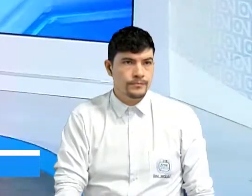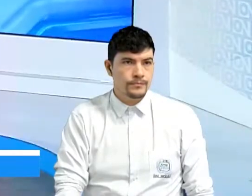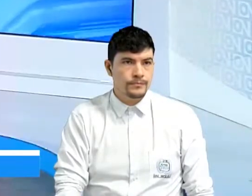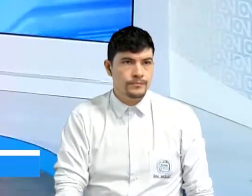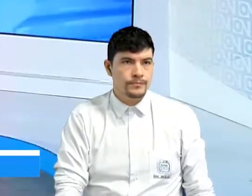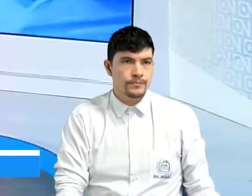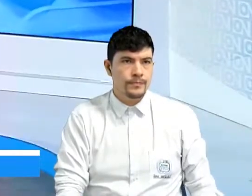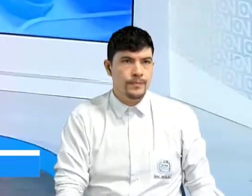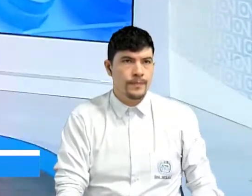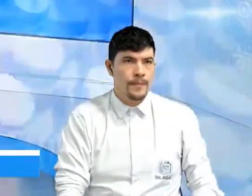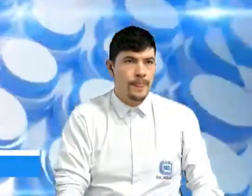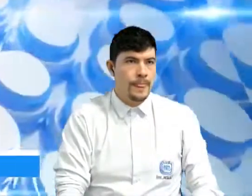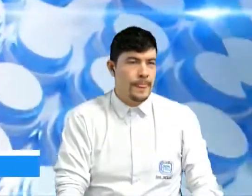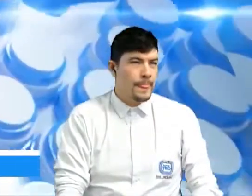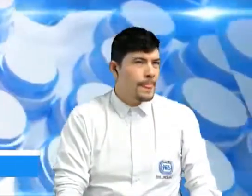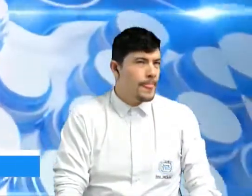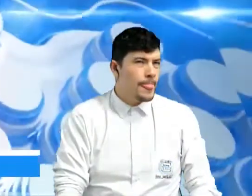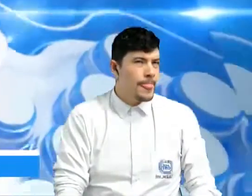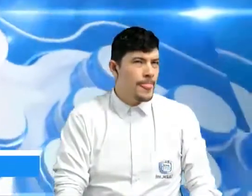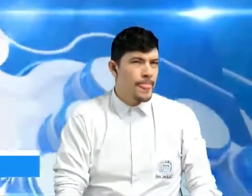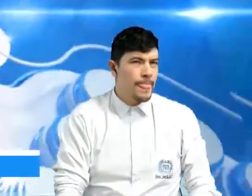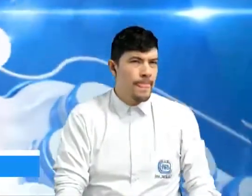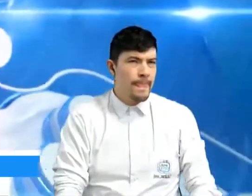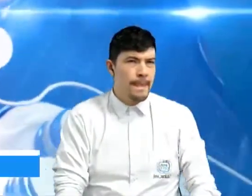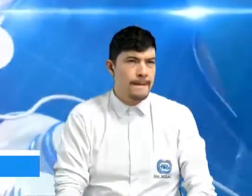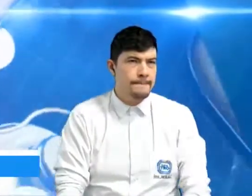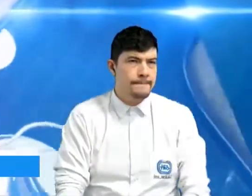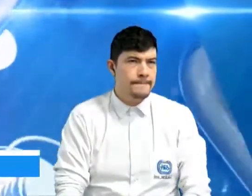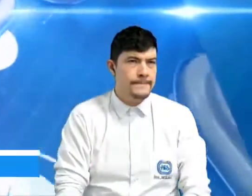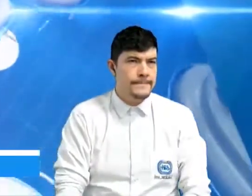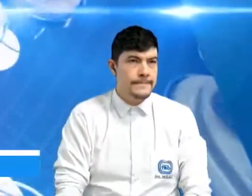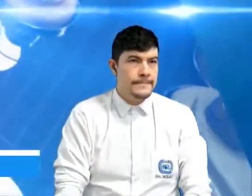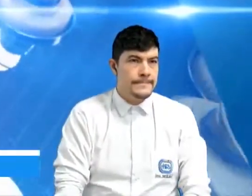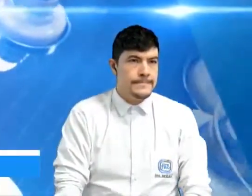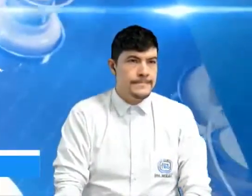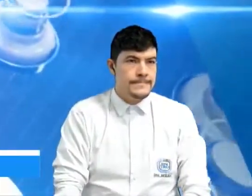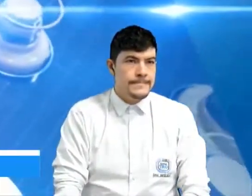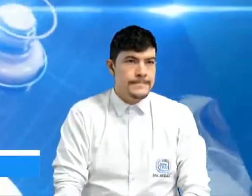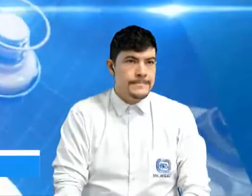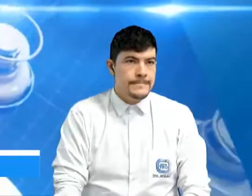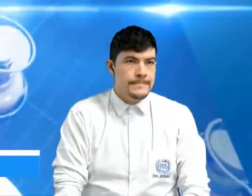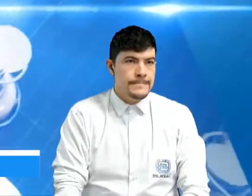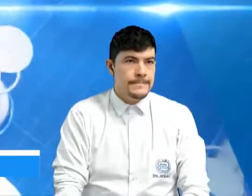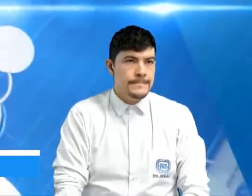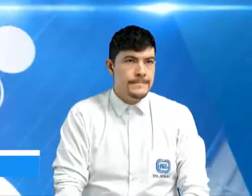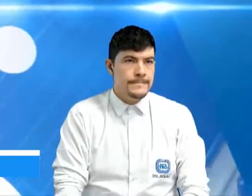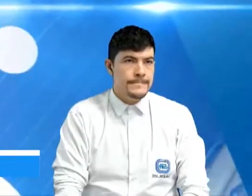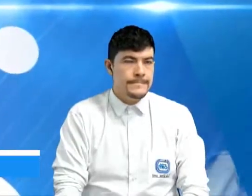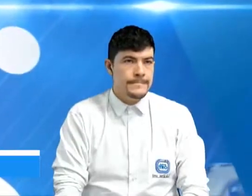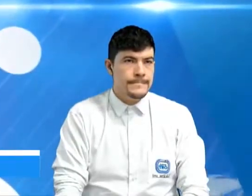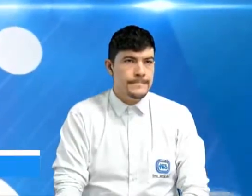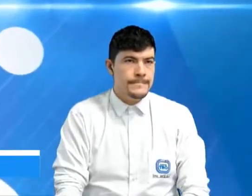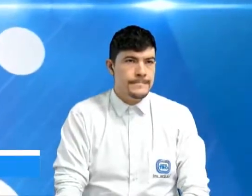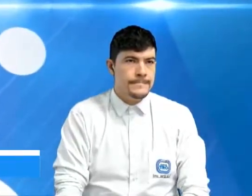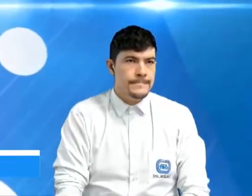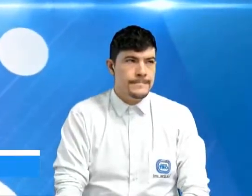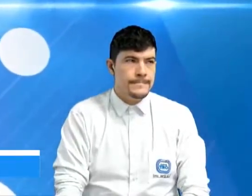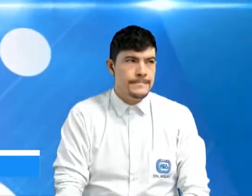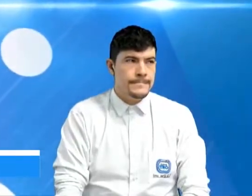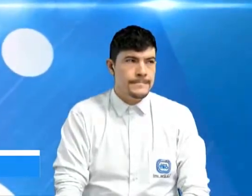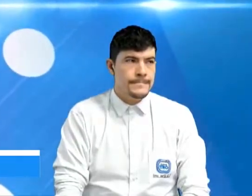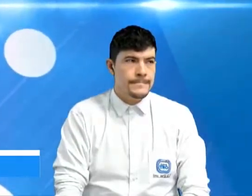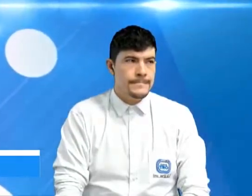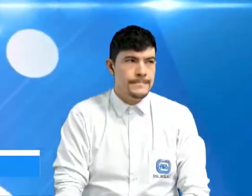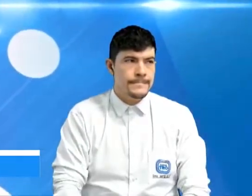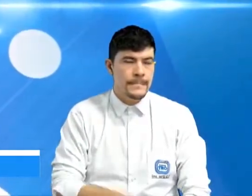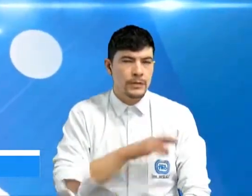Está ganando, porque tenemos intereses en que no se vaya a realizar el relleno sanitario en